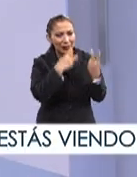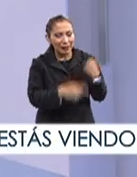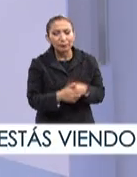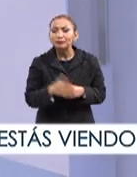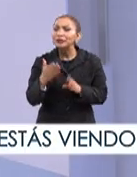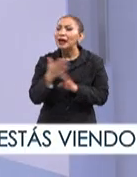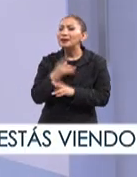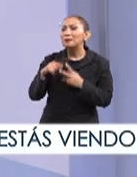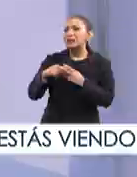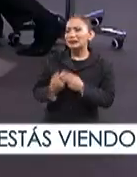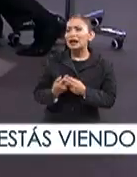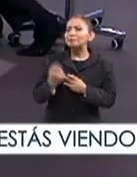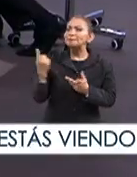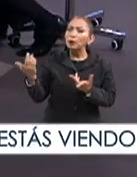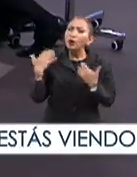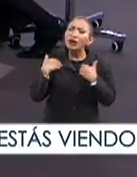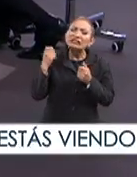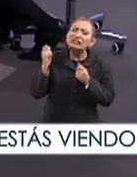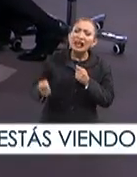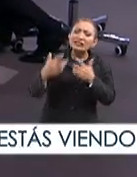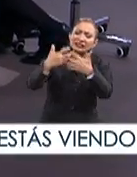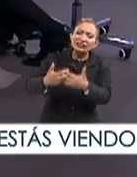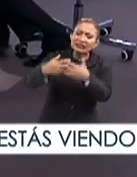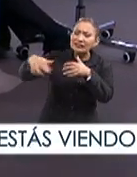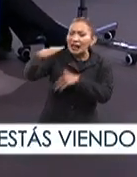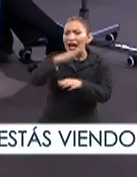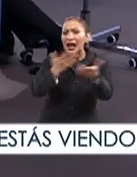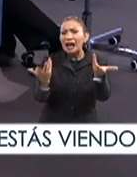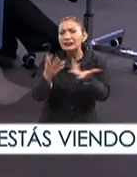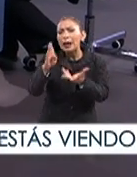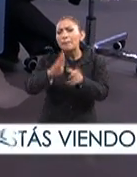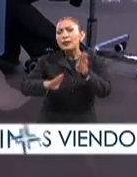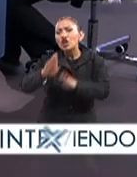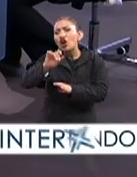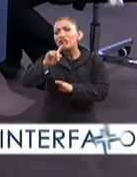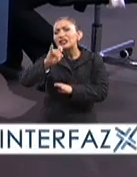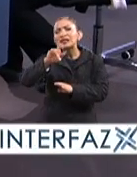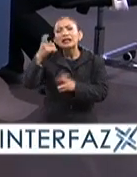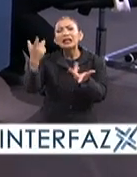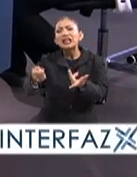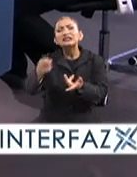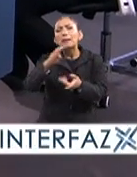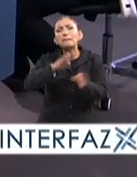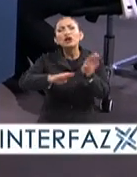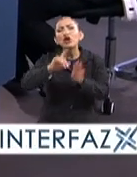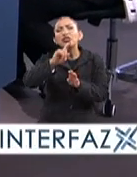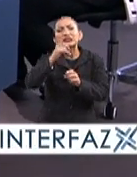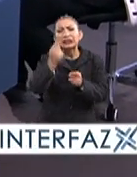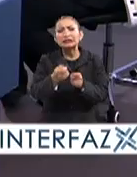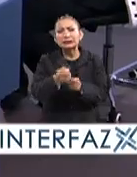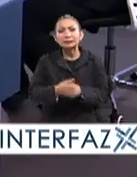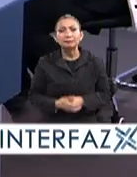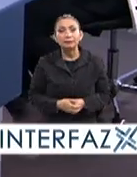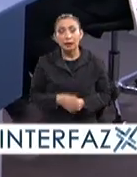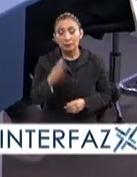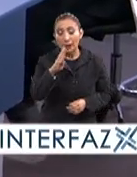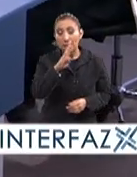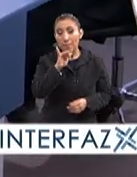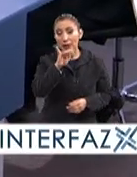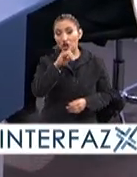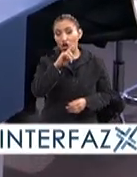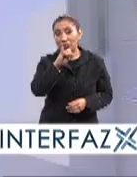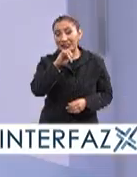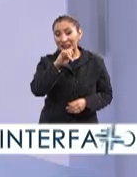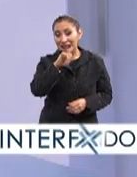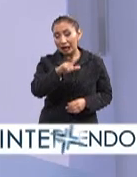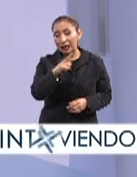aquí. Antes de entrar a este mecanismo de entender esta planta productora de biodiesel, platícanos de forma muy breve qué es el biodiesel. Bueno, el biodiesel